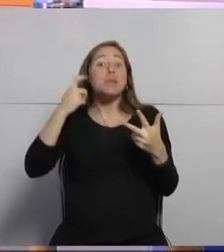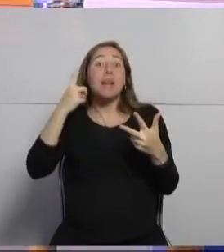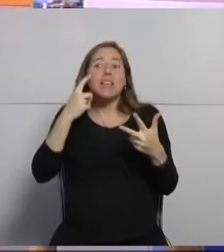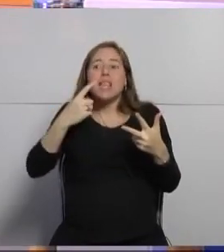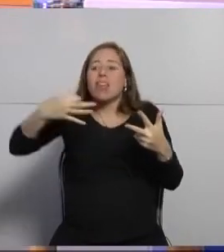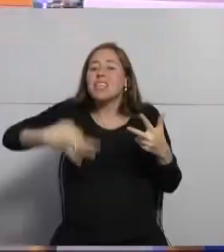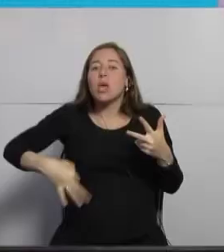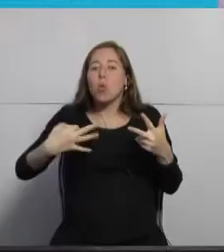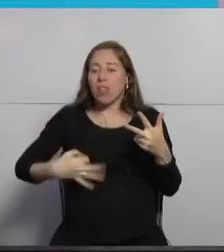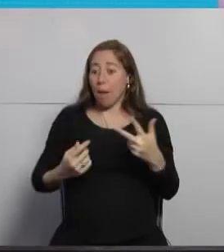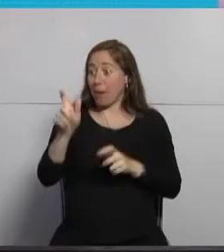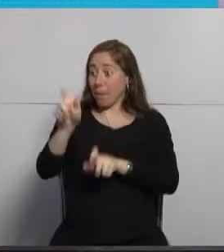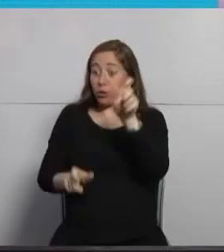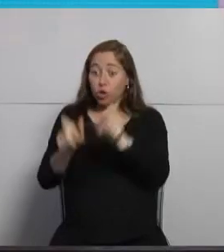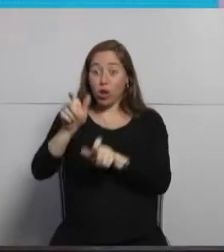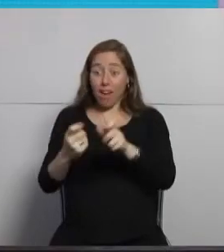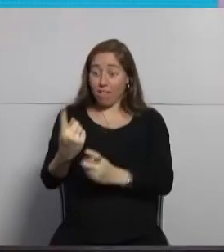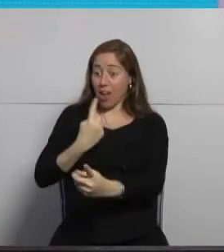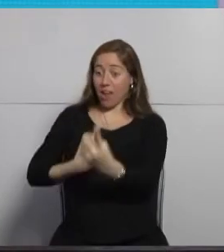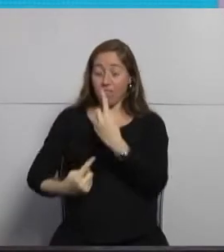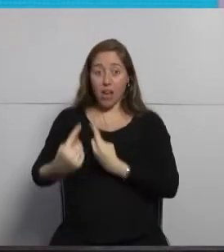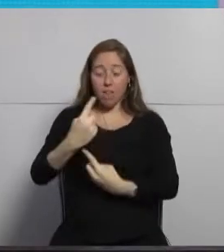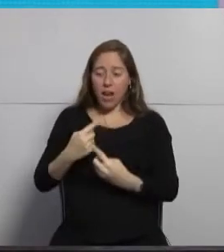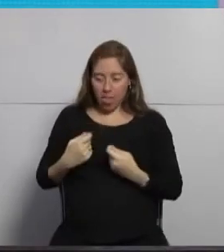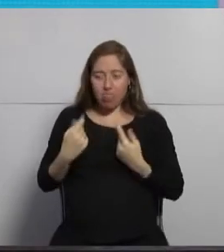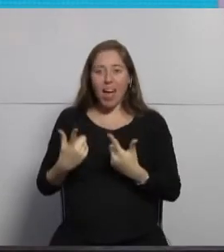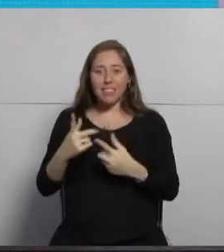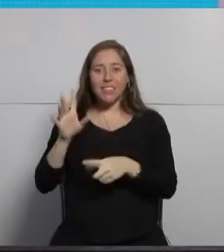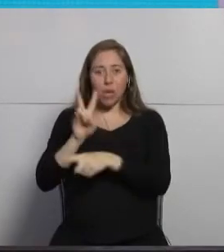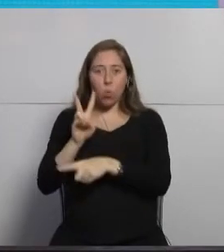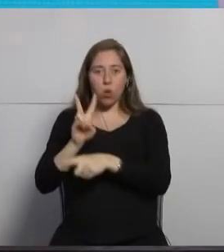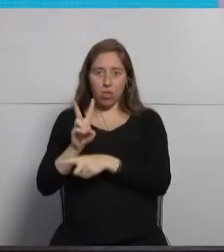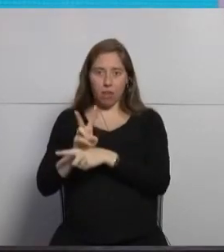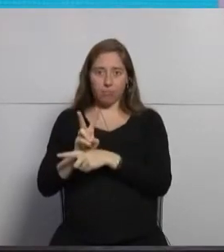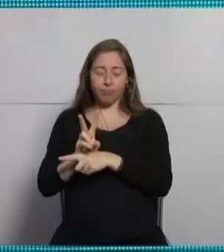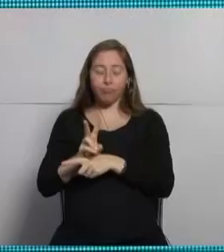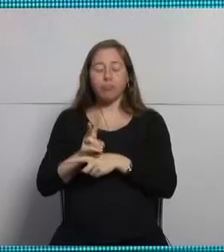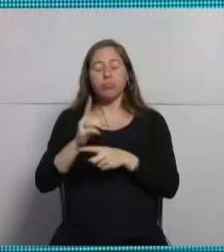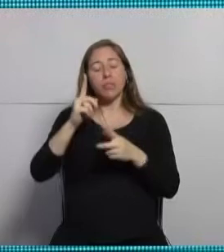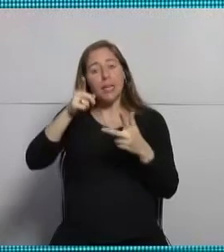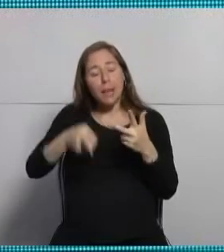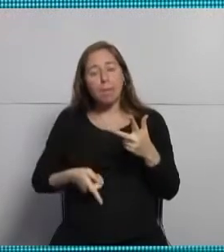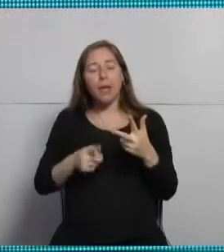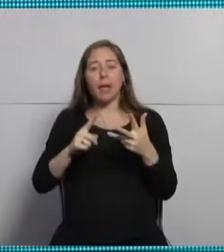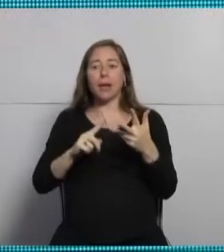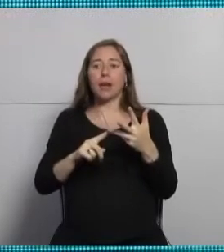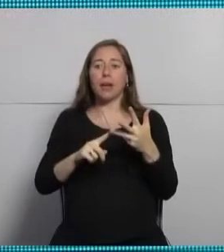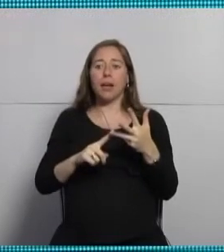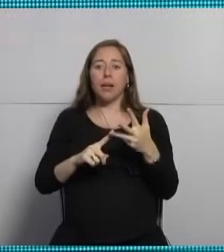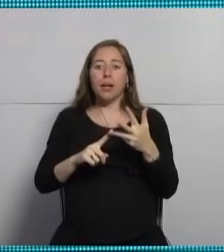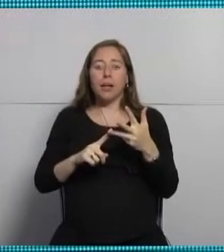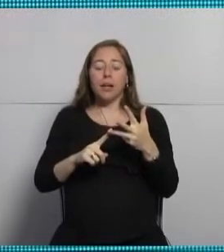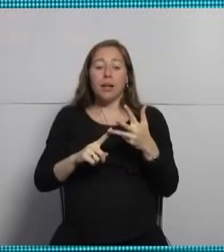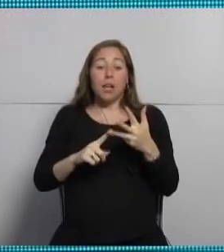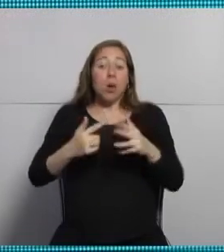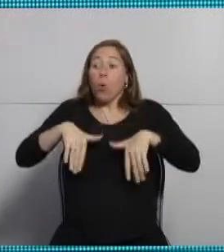colaboradores que trabajan con nosotros tener una gestión centralizada y reportes centralizados de manera que en cualquier lado donde